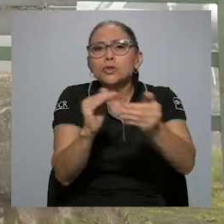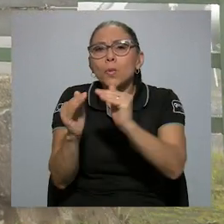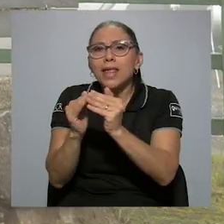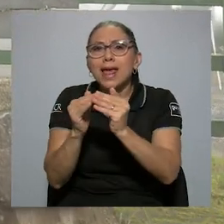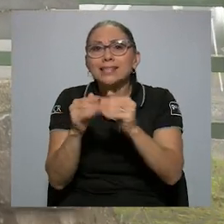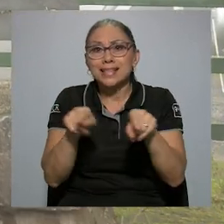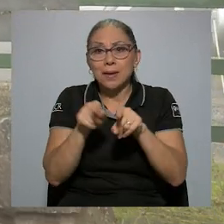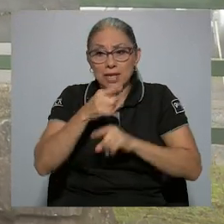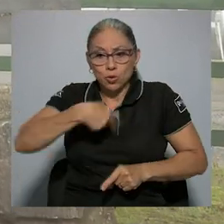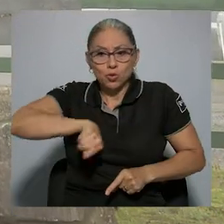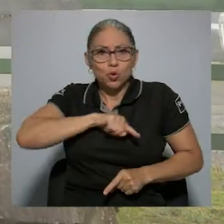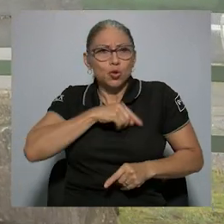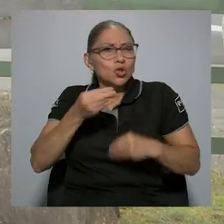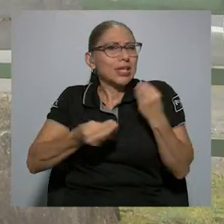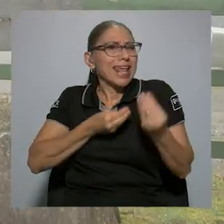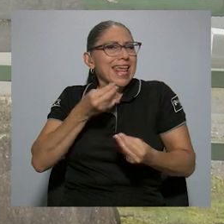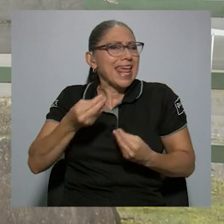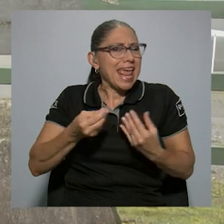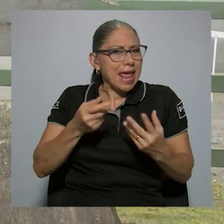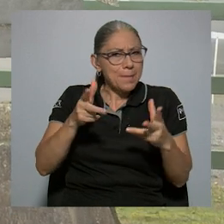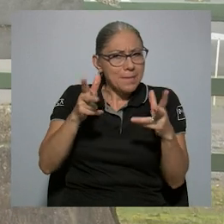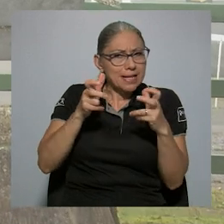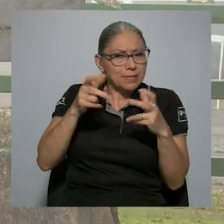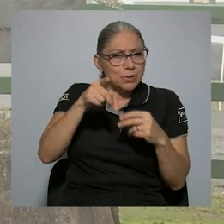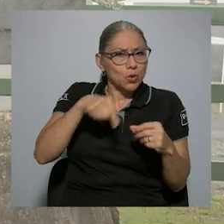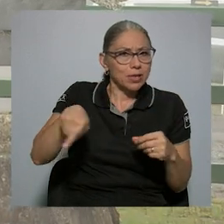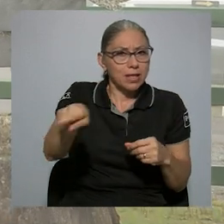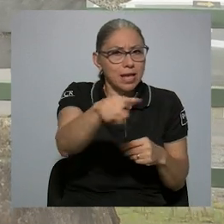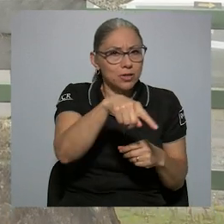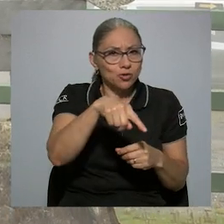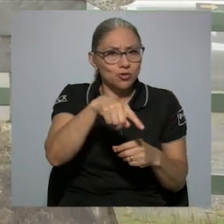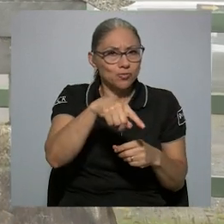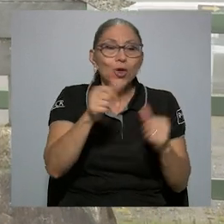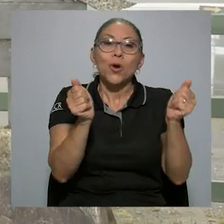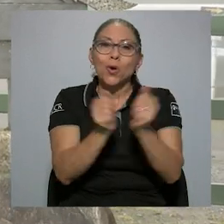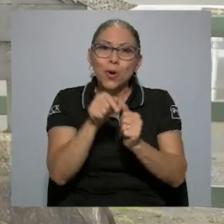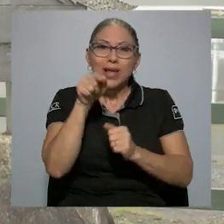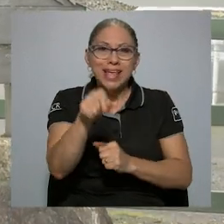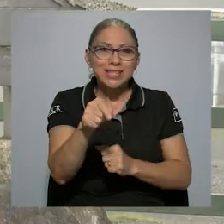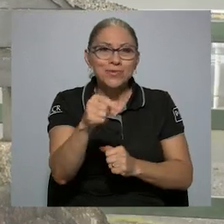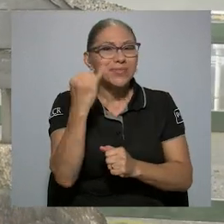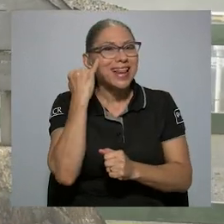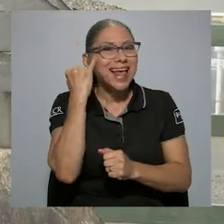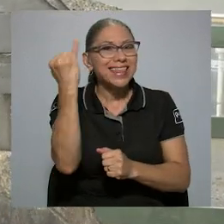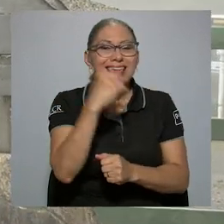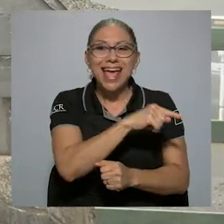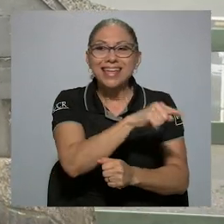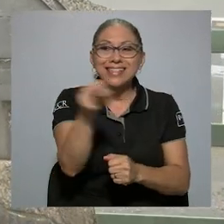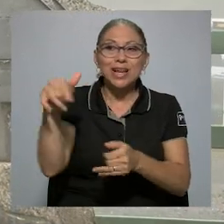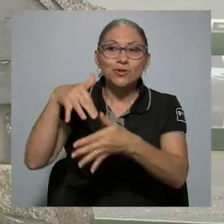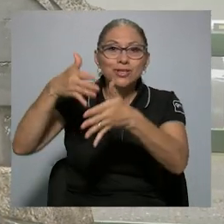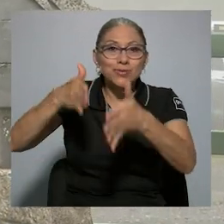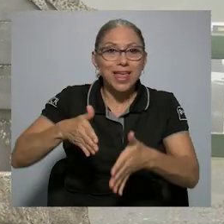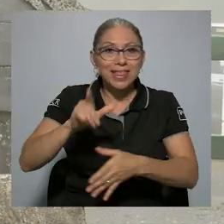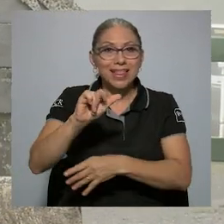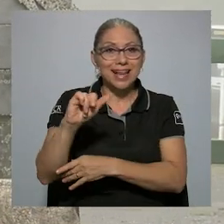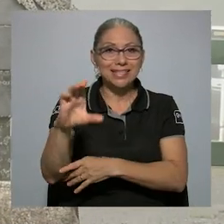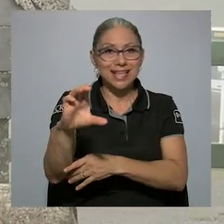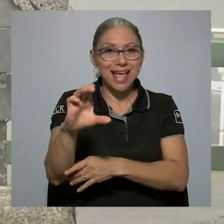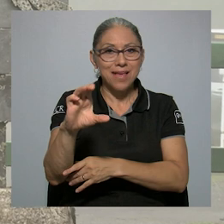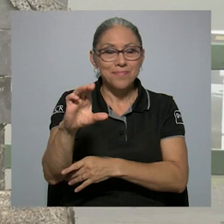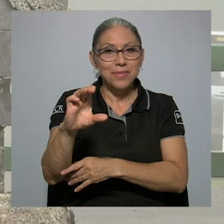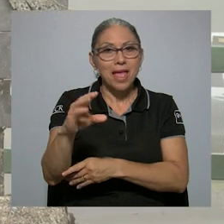nosotros también de ellos. A partir de ahí, la idea es que los muchachos y muchachas de la licenciatura